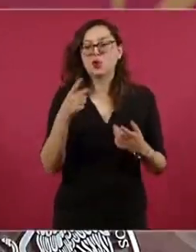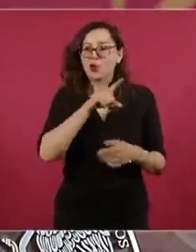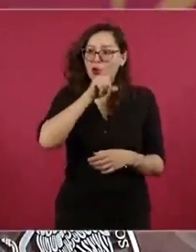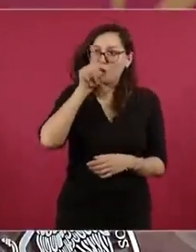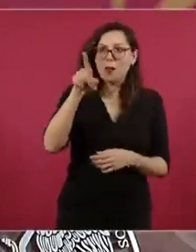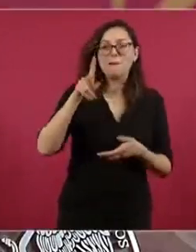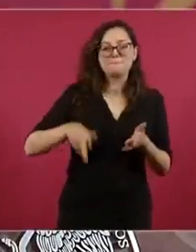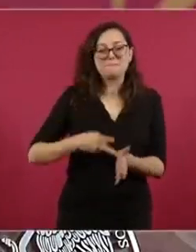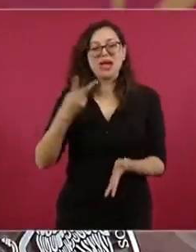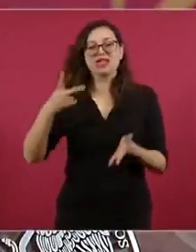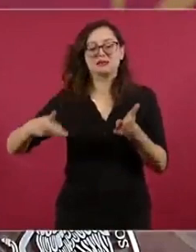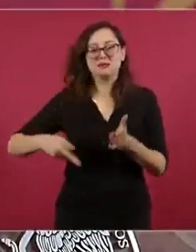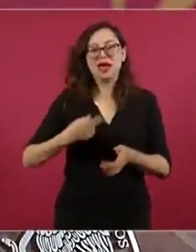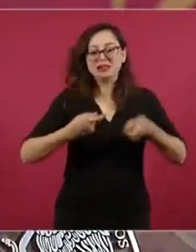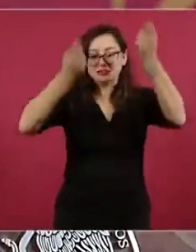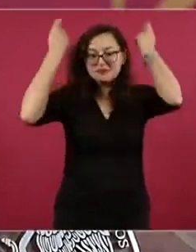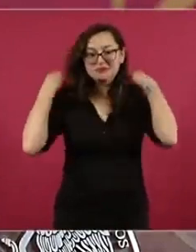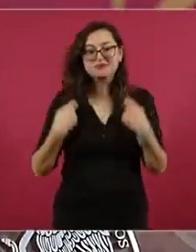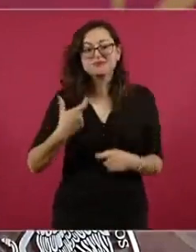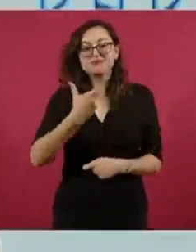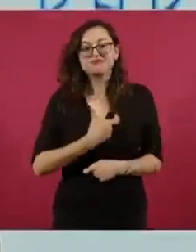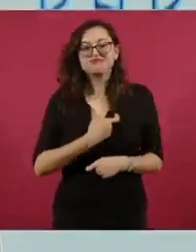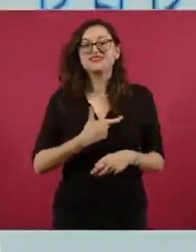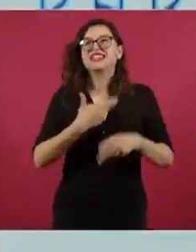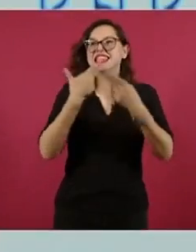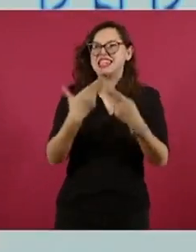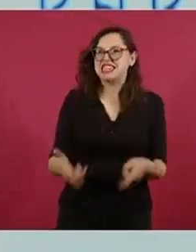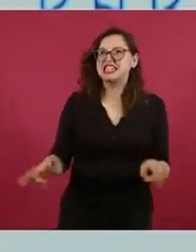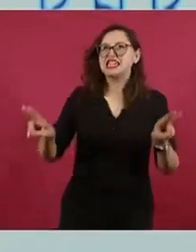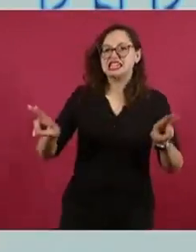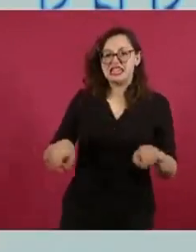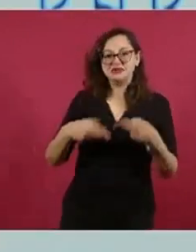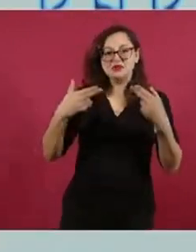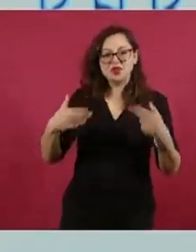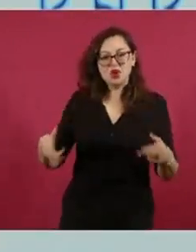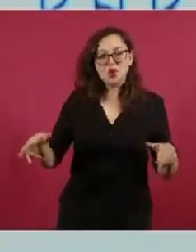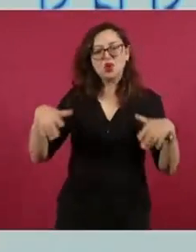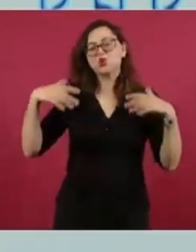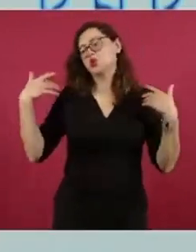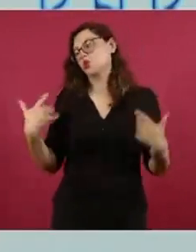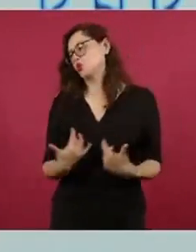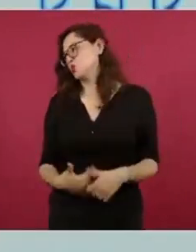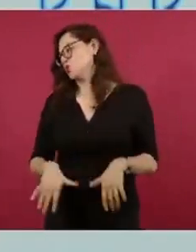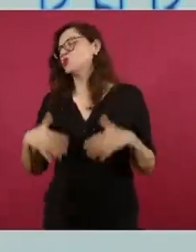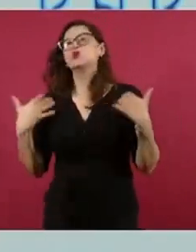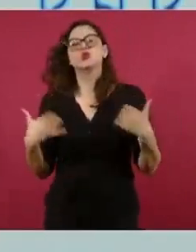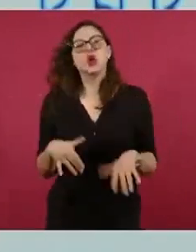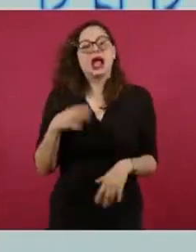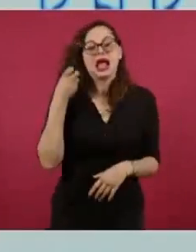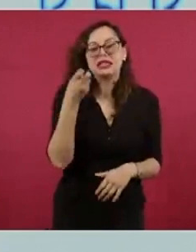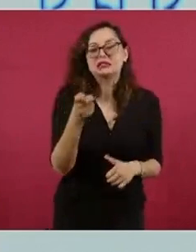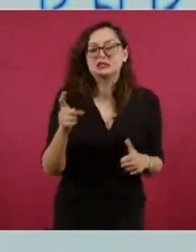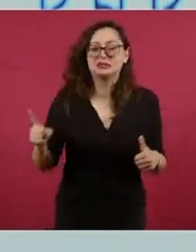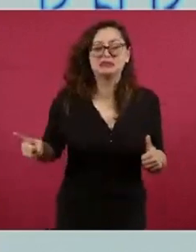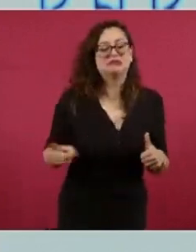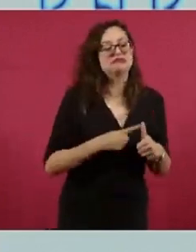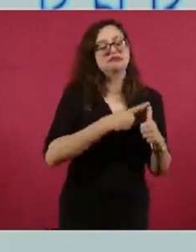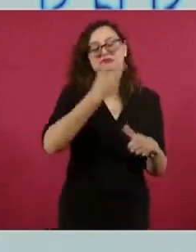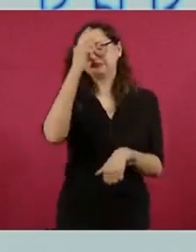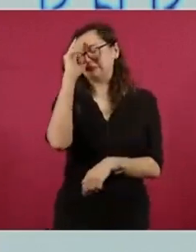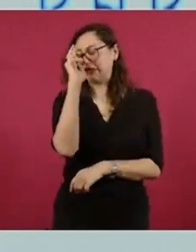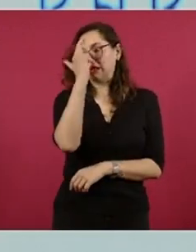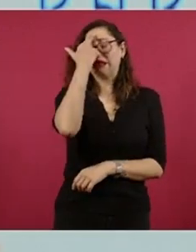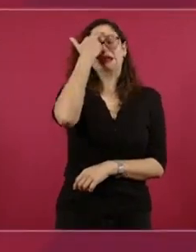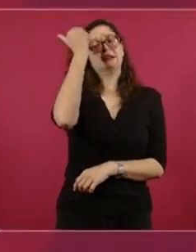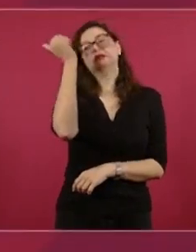himno nacional en los Juegos Paralímpicos y que estos son los momentos clave y los momentos únicos que se quedan siempre para recuerdo.